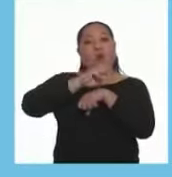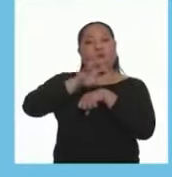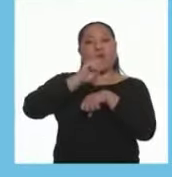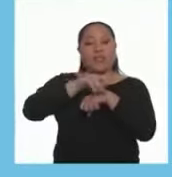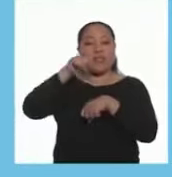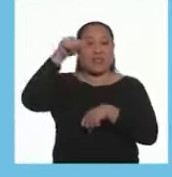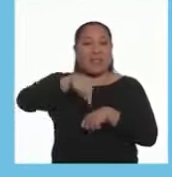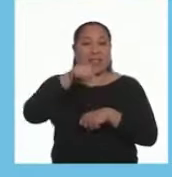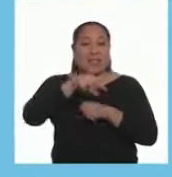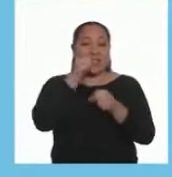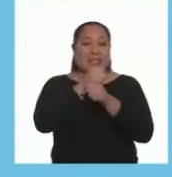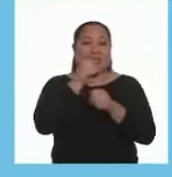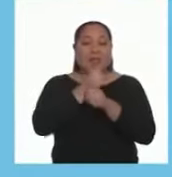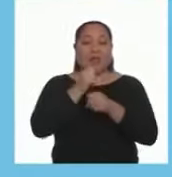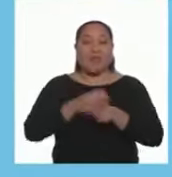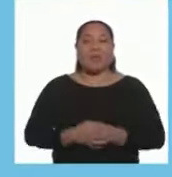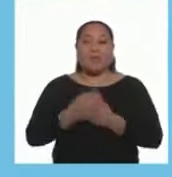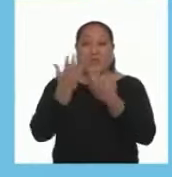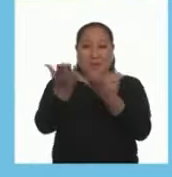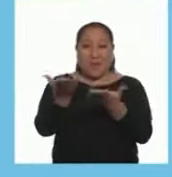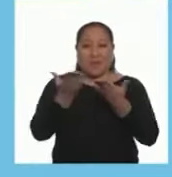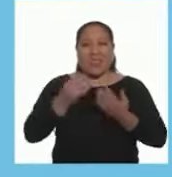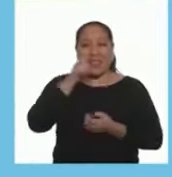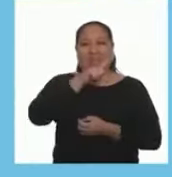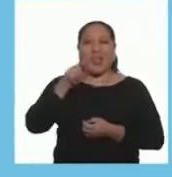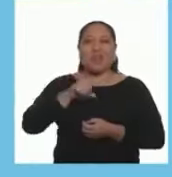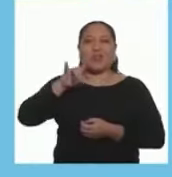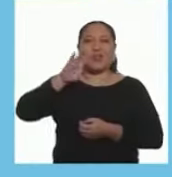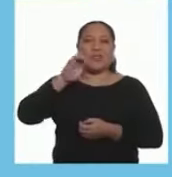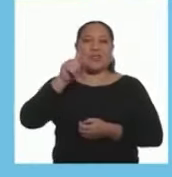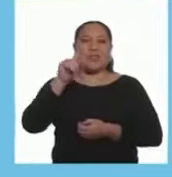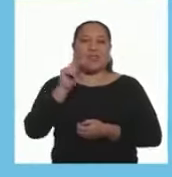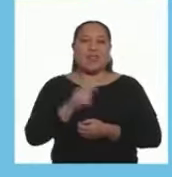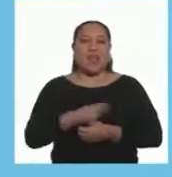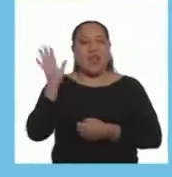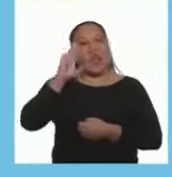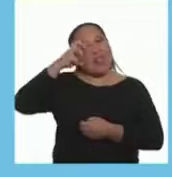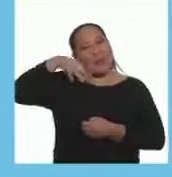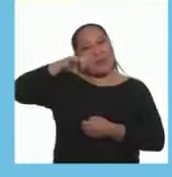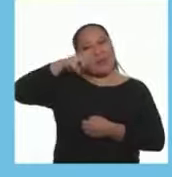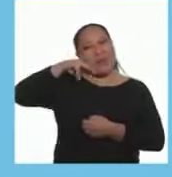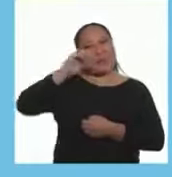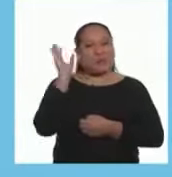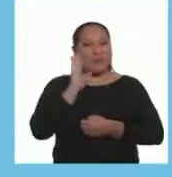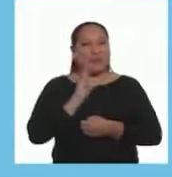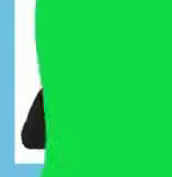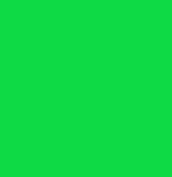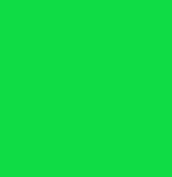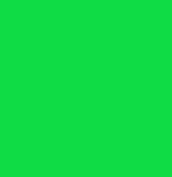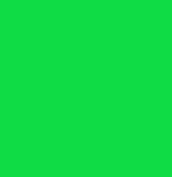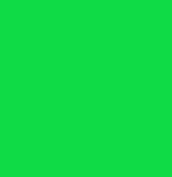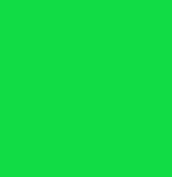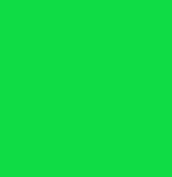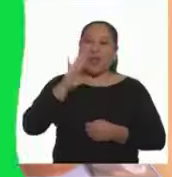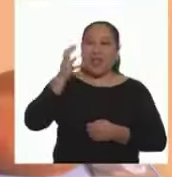que nos presente Las sugerencias Para esta actividad Bienvenida Suset Hola Memo